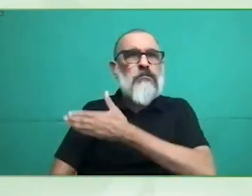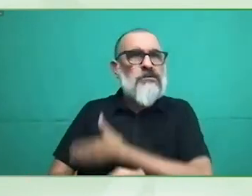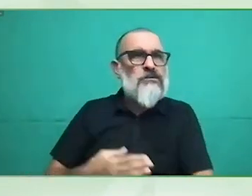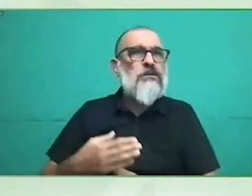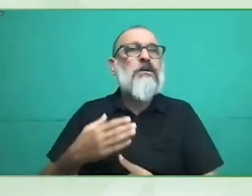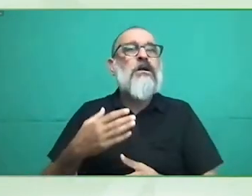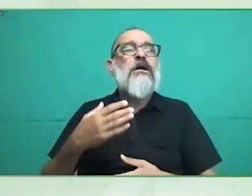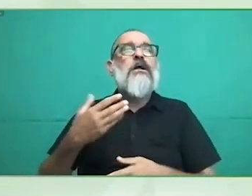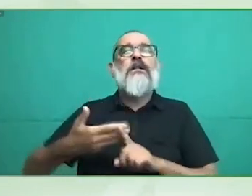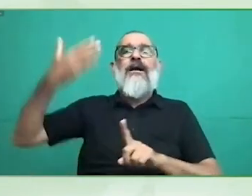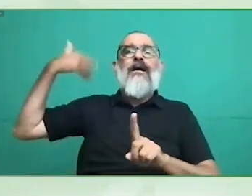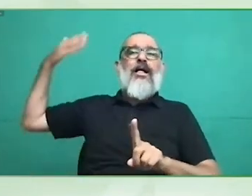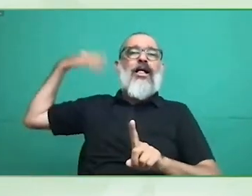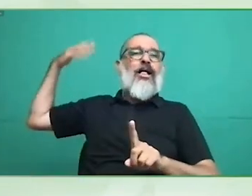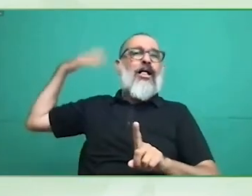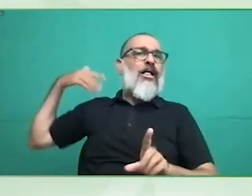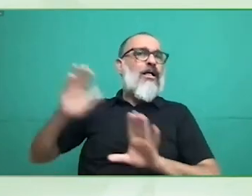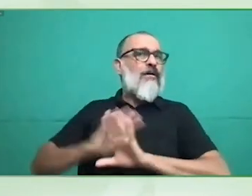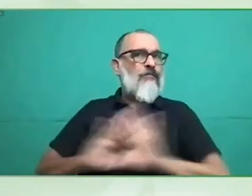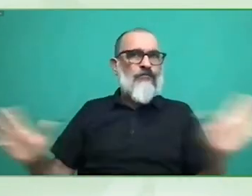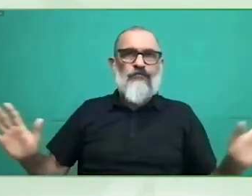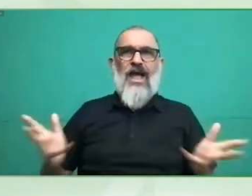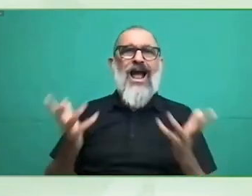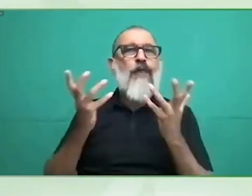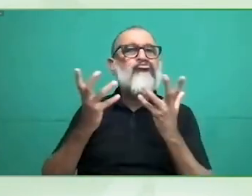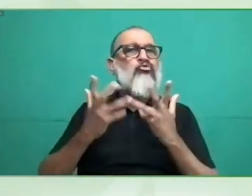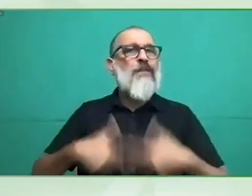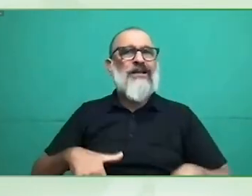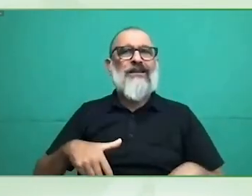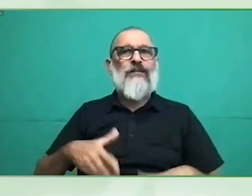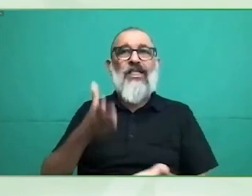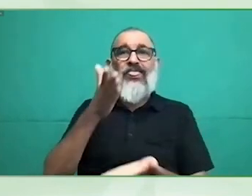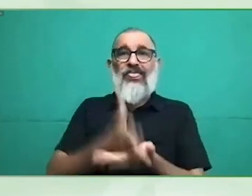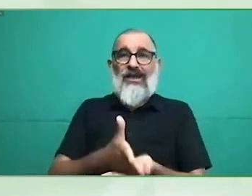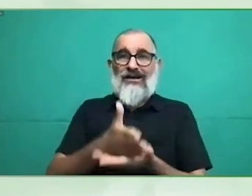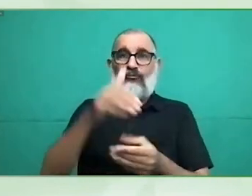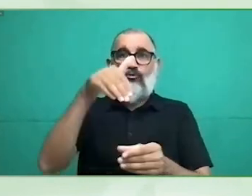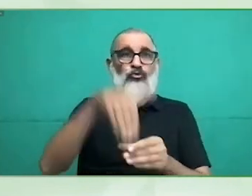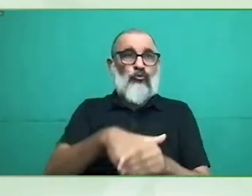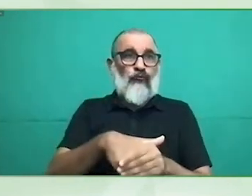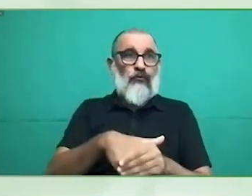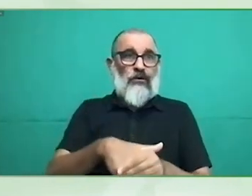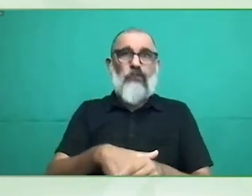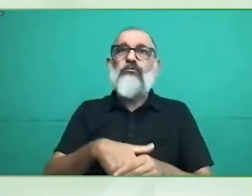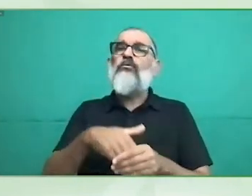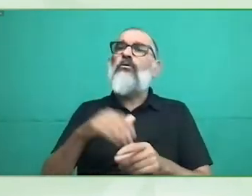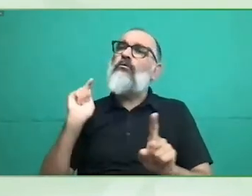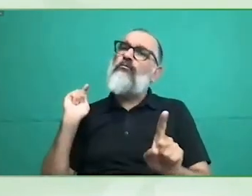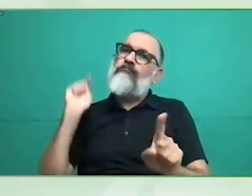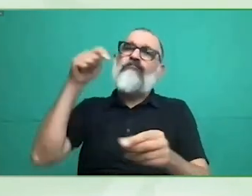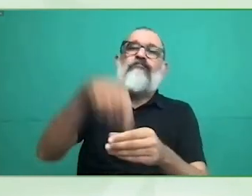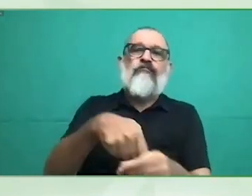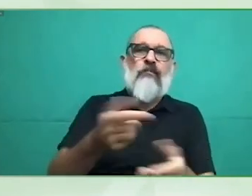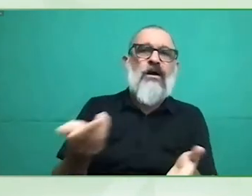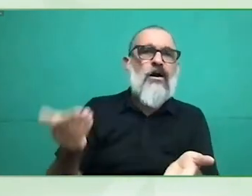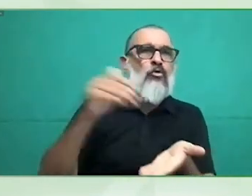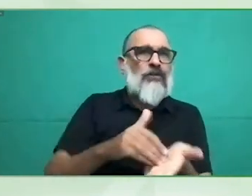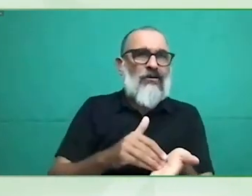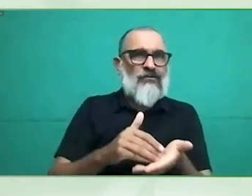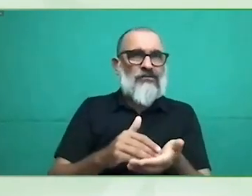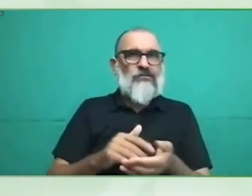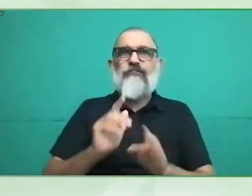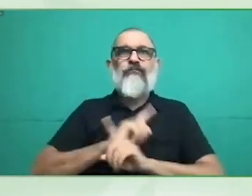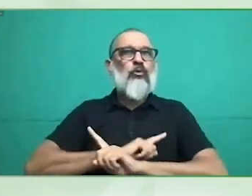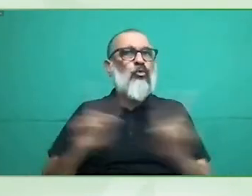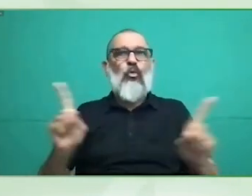importante porque suponía que más de más de cien mil personas estuvieran privadas del derecho de